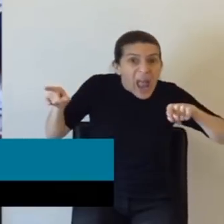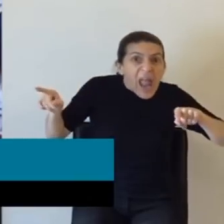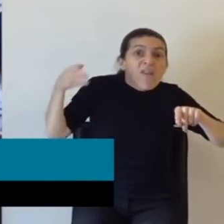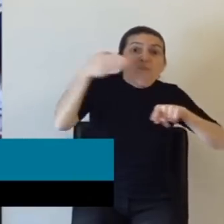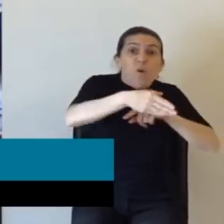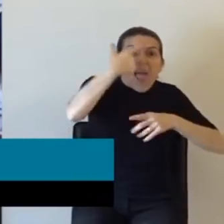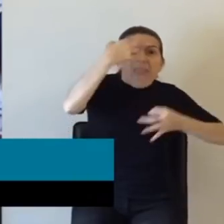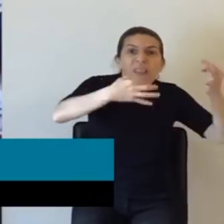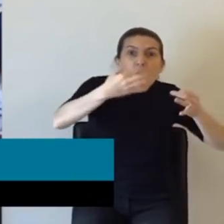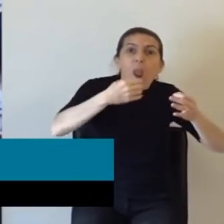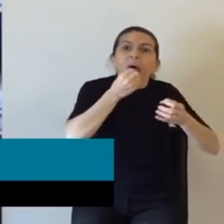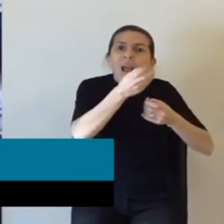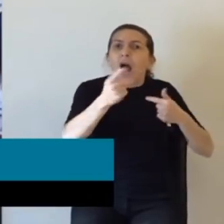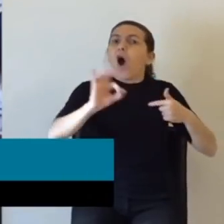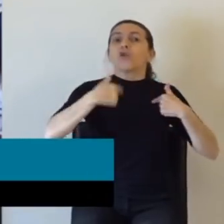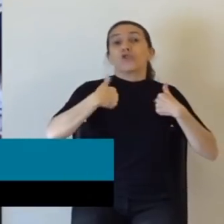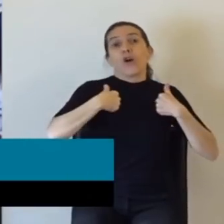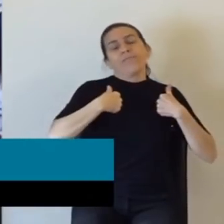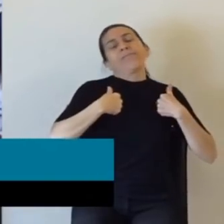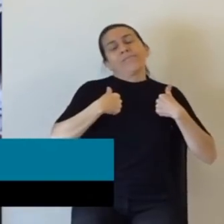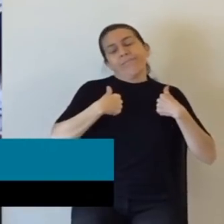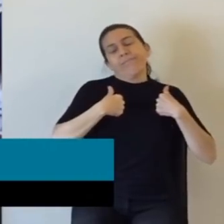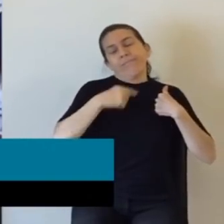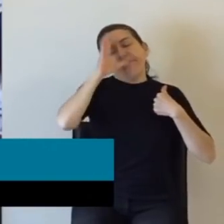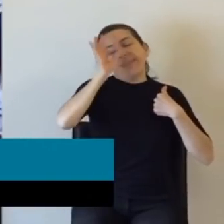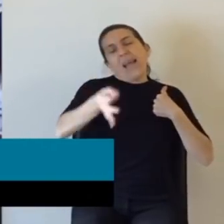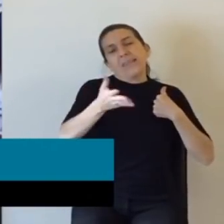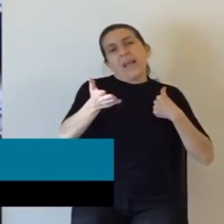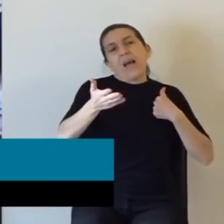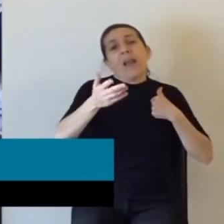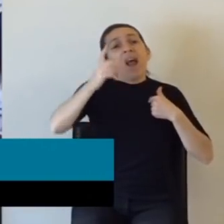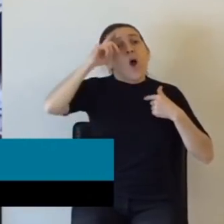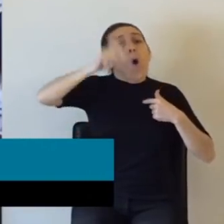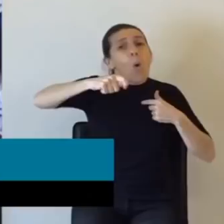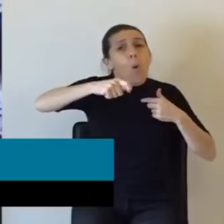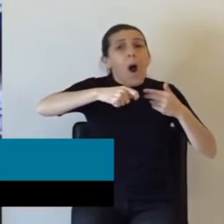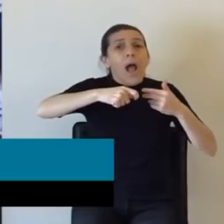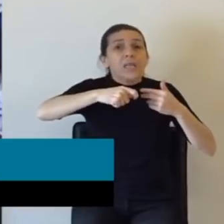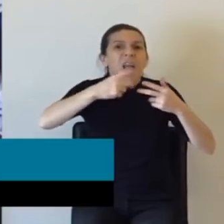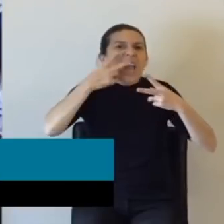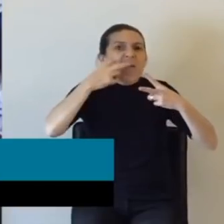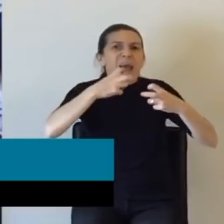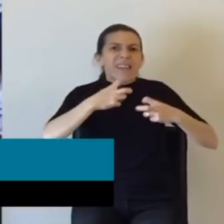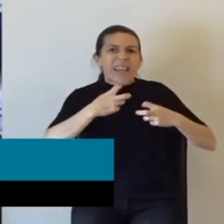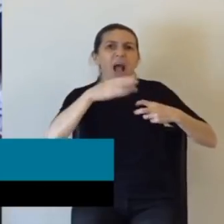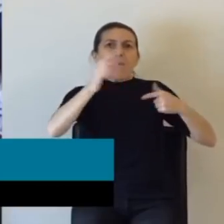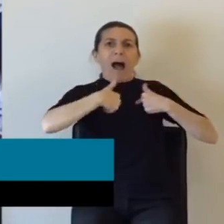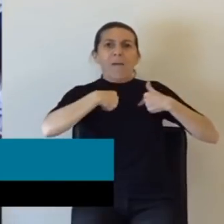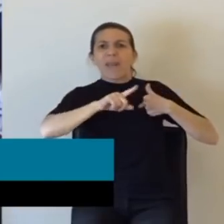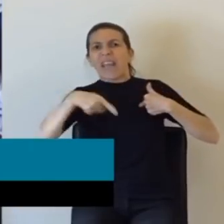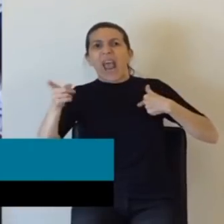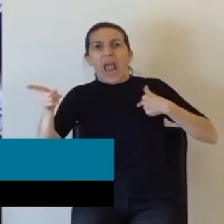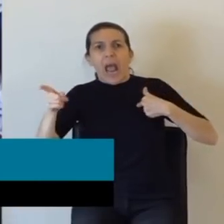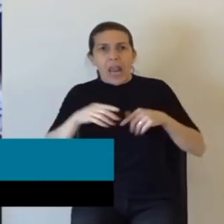dictadura o yo, si adivinaron. La justicia avanzó más rápido en mi causa que la de él.